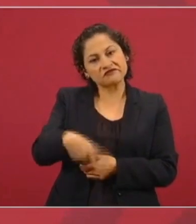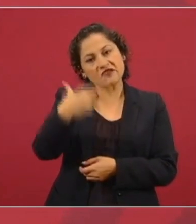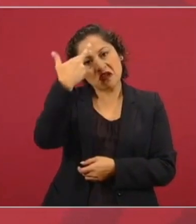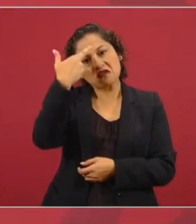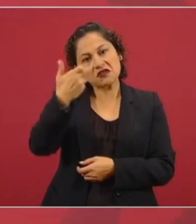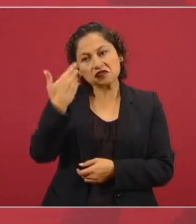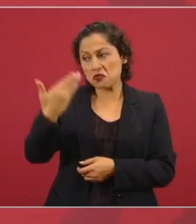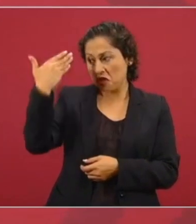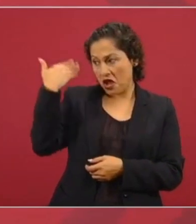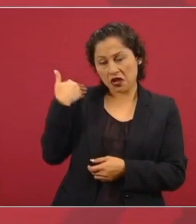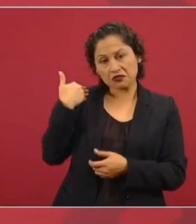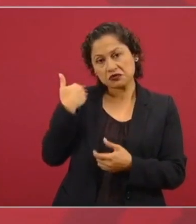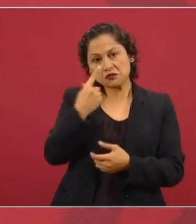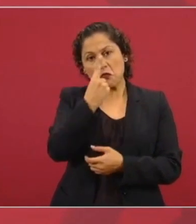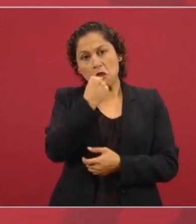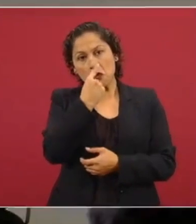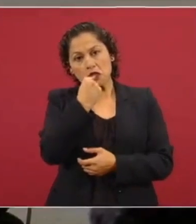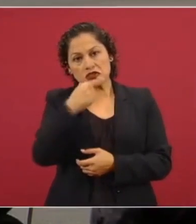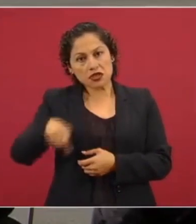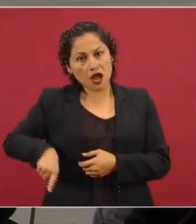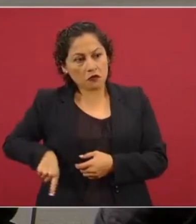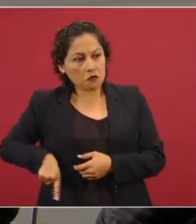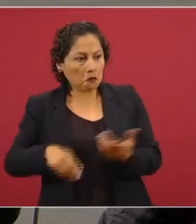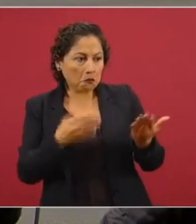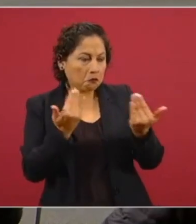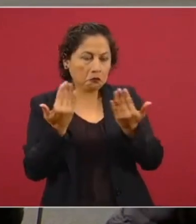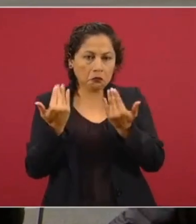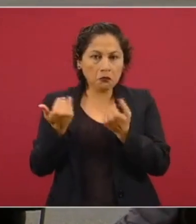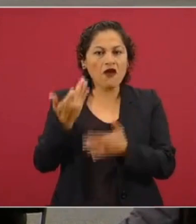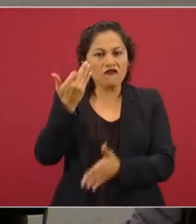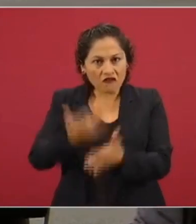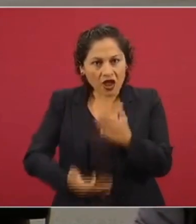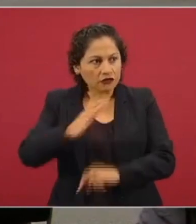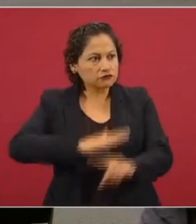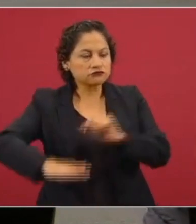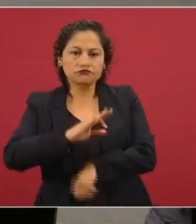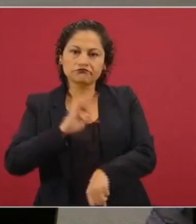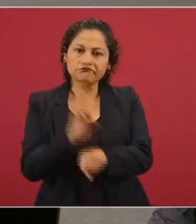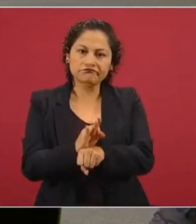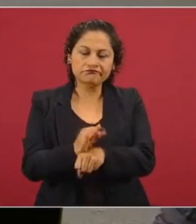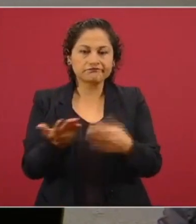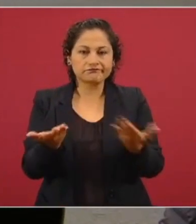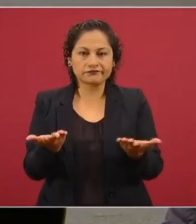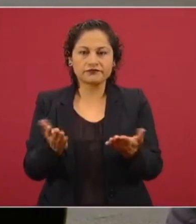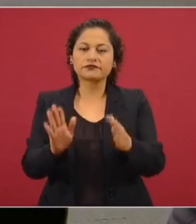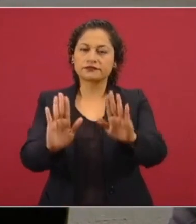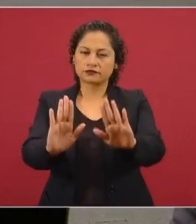para proteger a la gente. algún día vamos aquí a